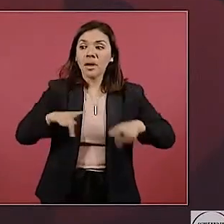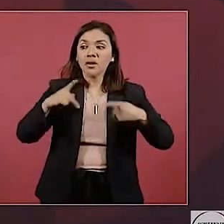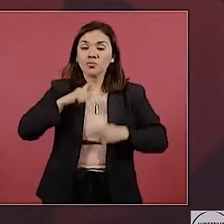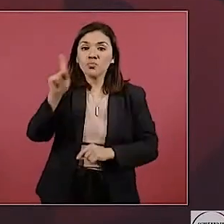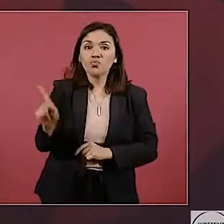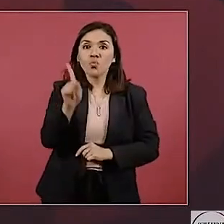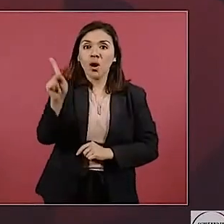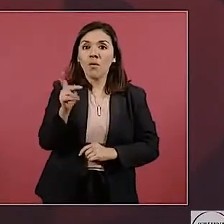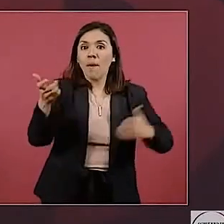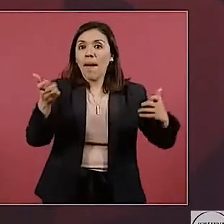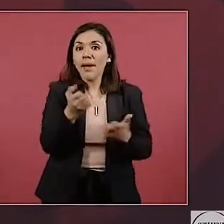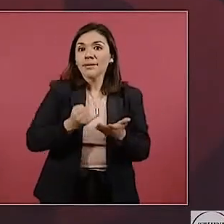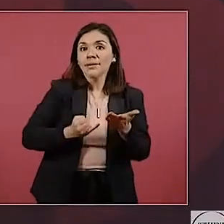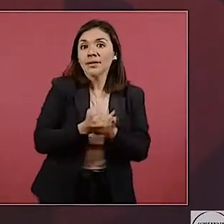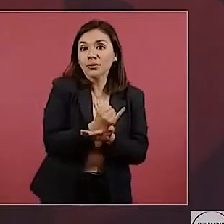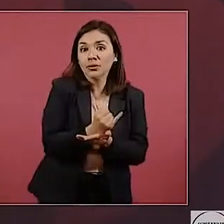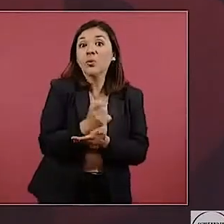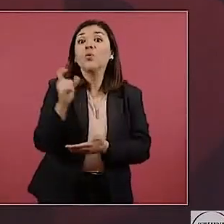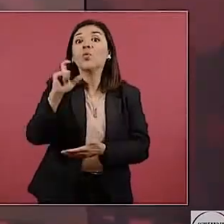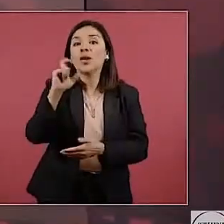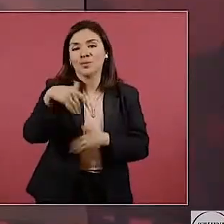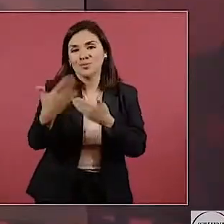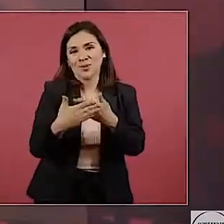en la elección.